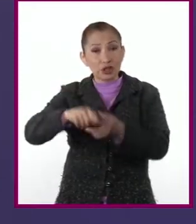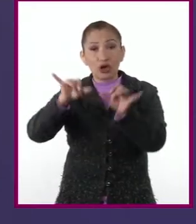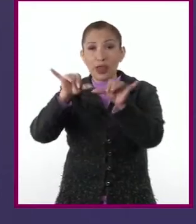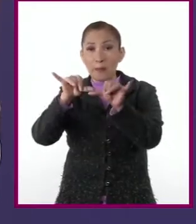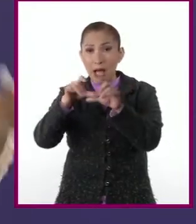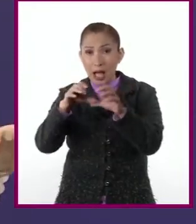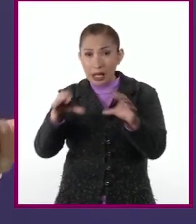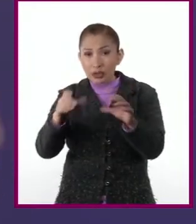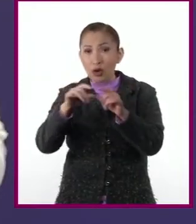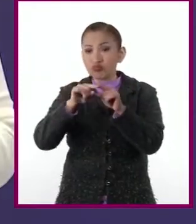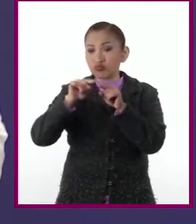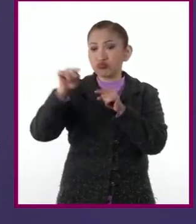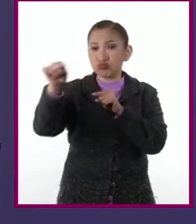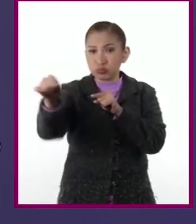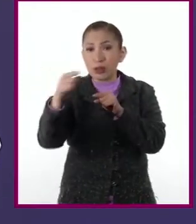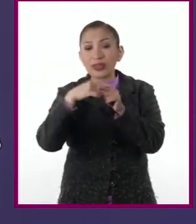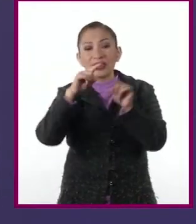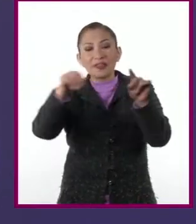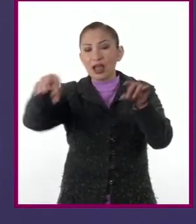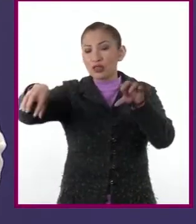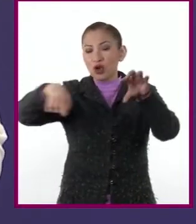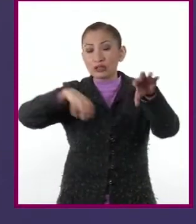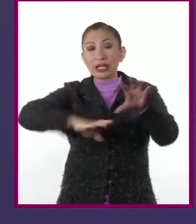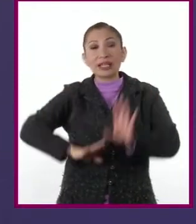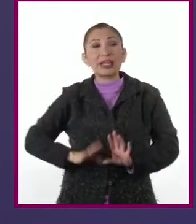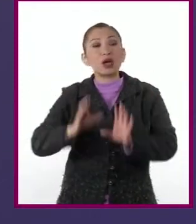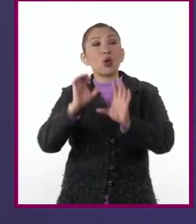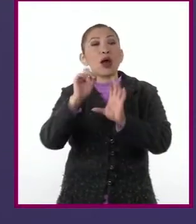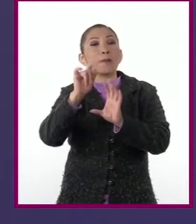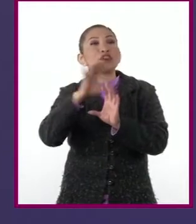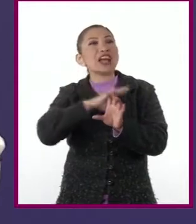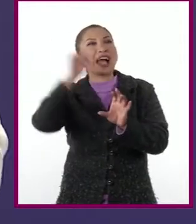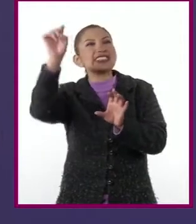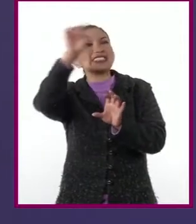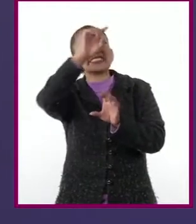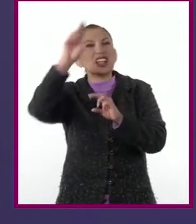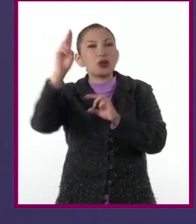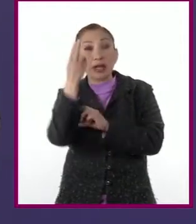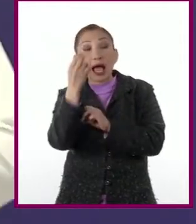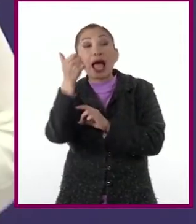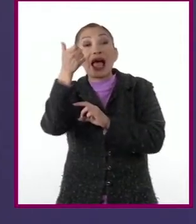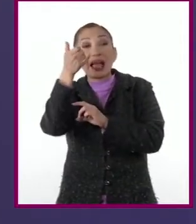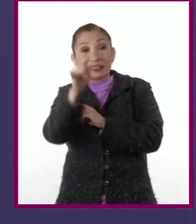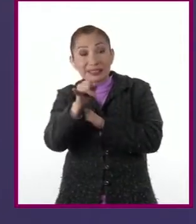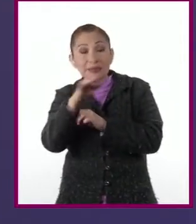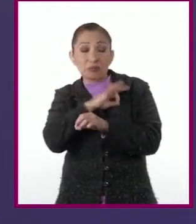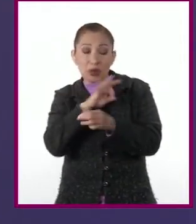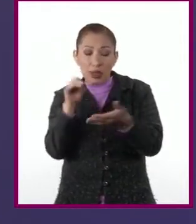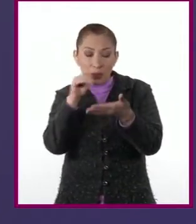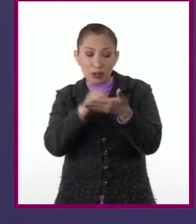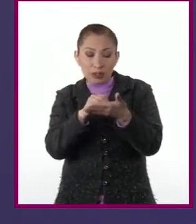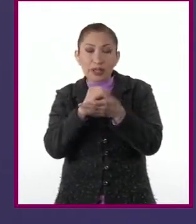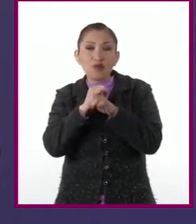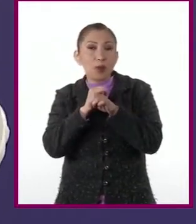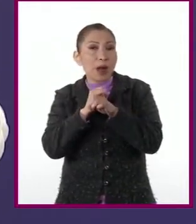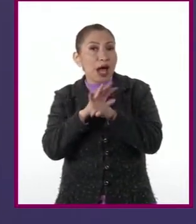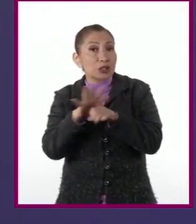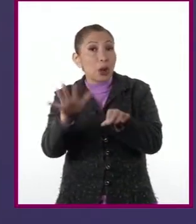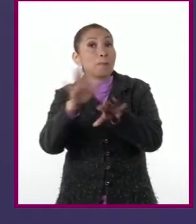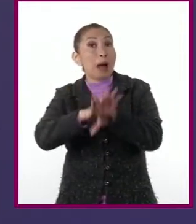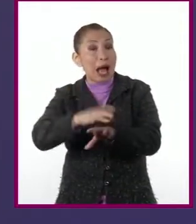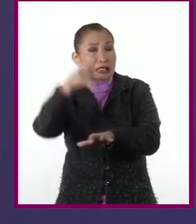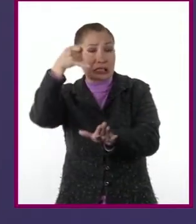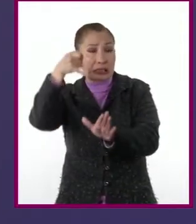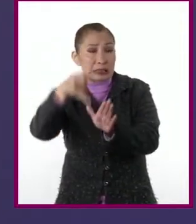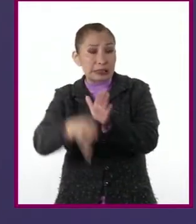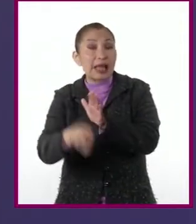tamaño, distancia, de los diferentes tipos de cuerpos cósmicos. De ese modo, podríamos encontrar información más